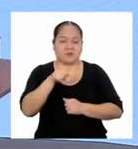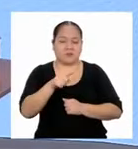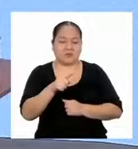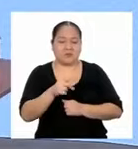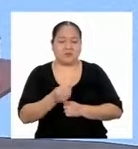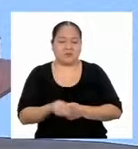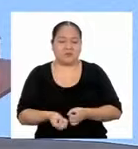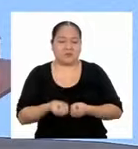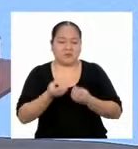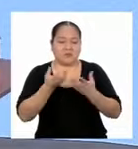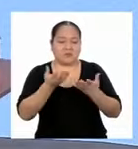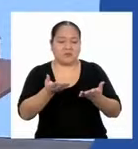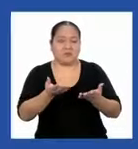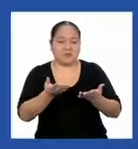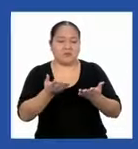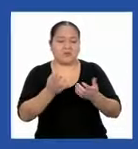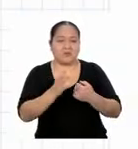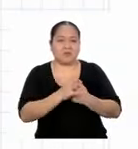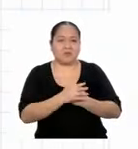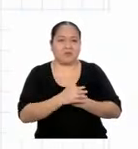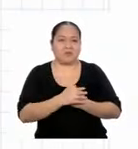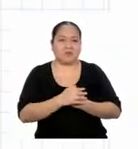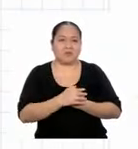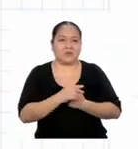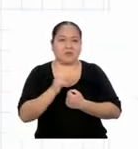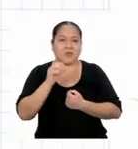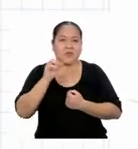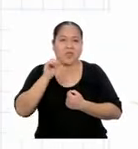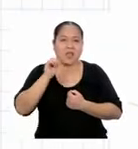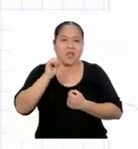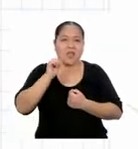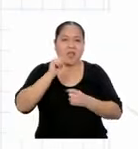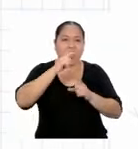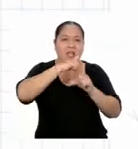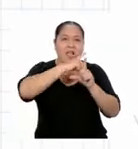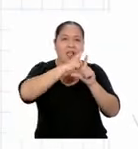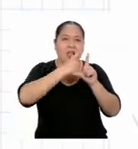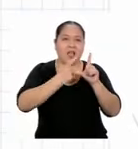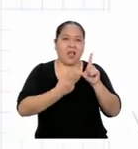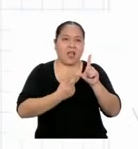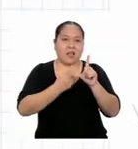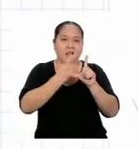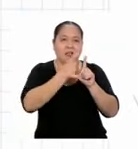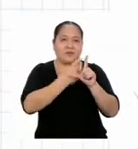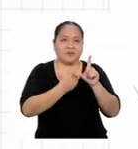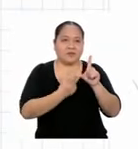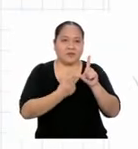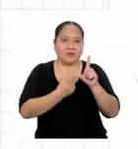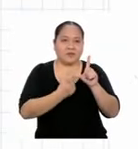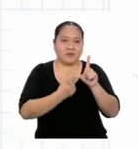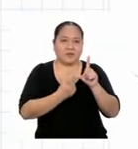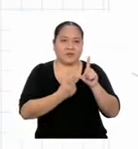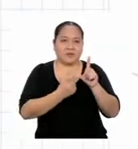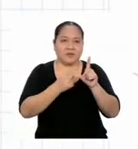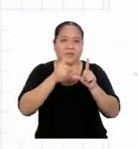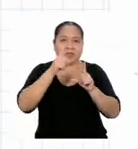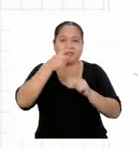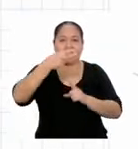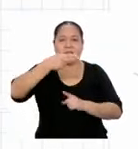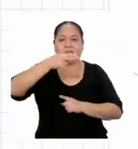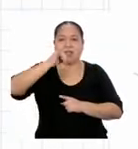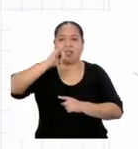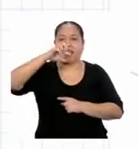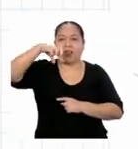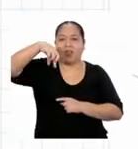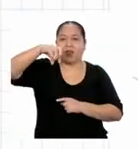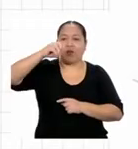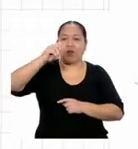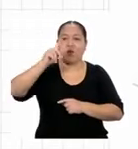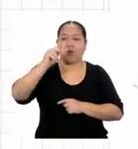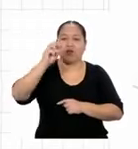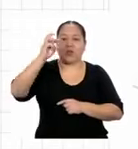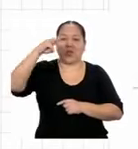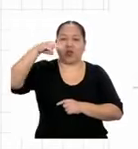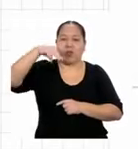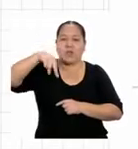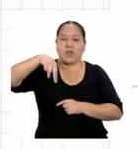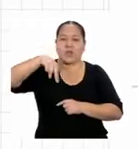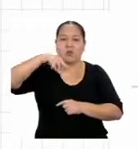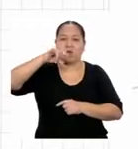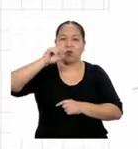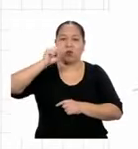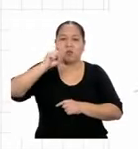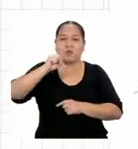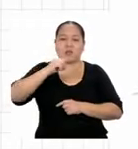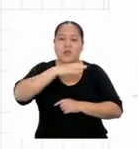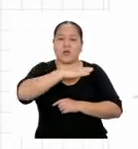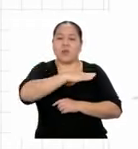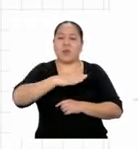Petición concedida. El ángulo que forma el segmento de la hipotenusa con el segmento del lado paralelo